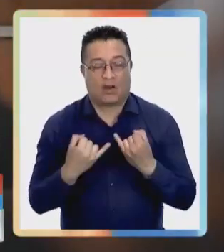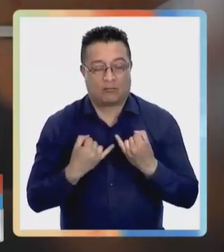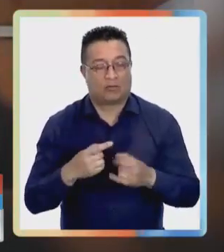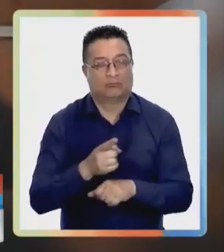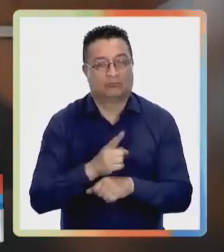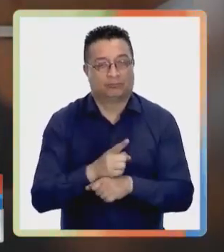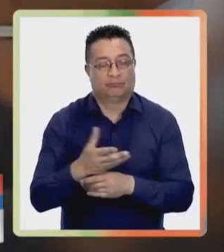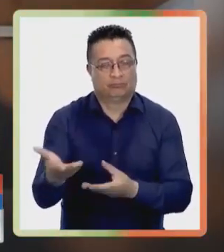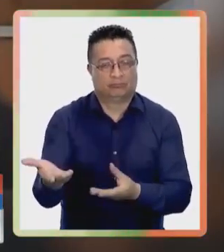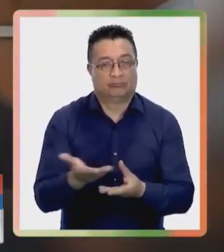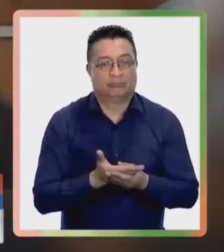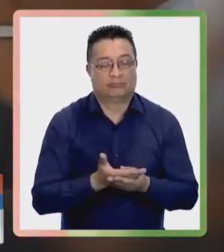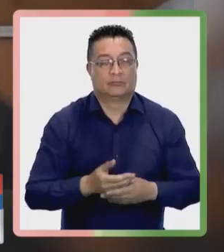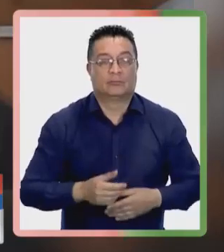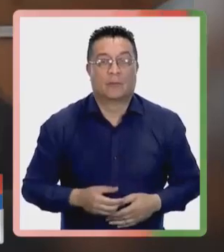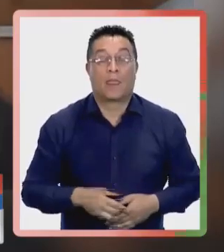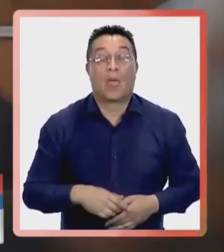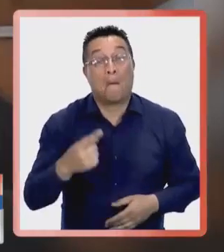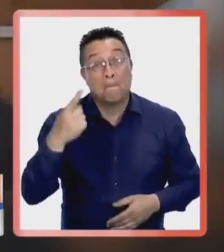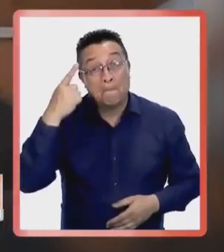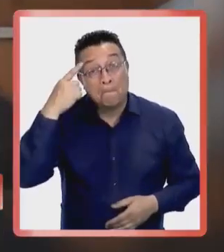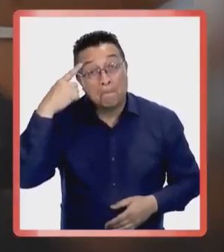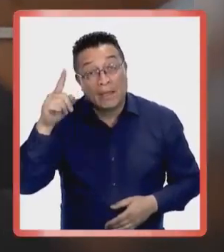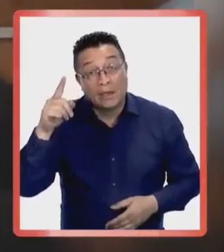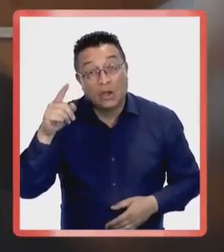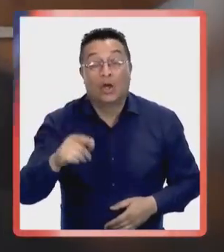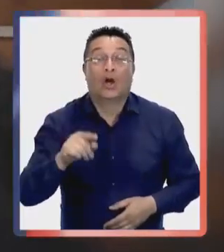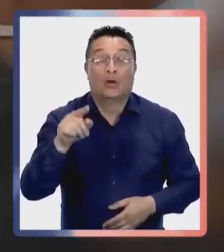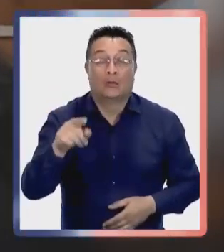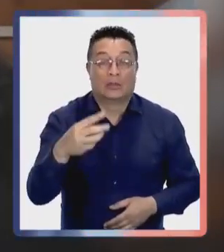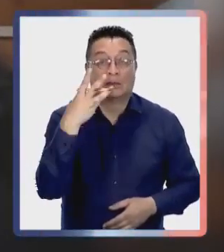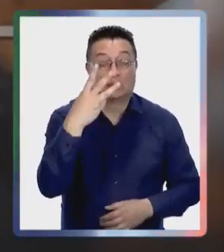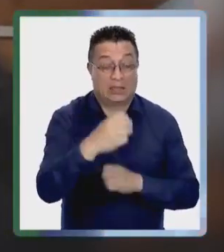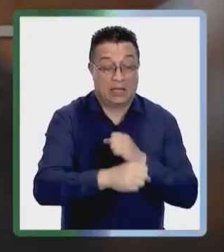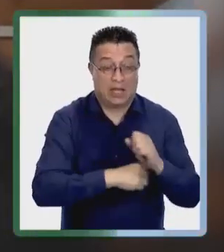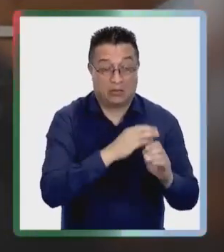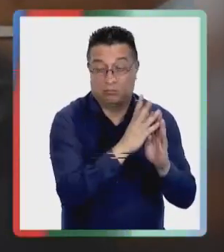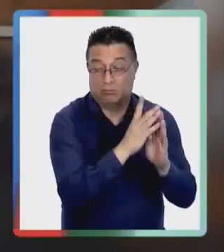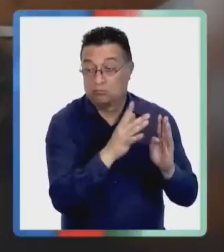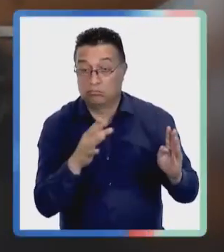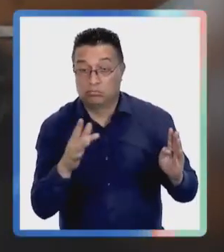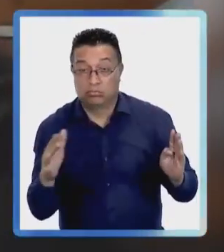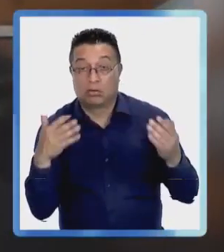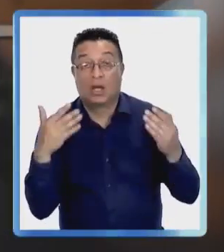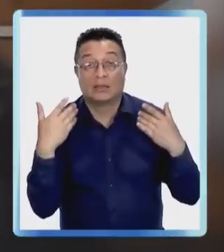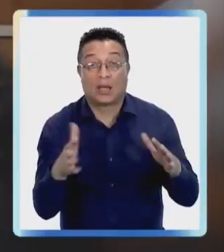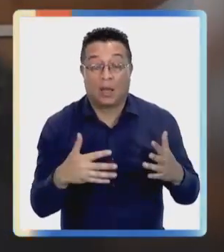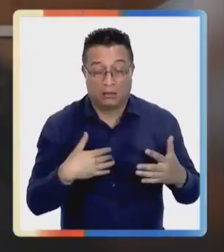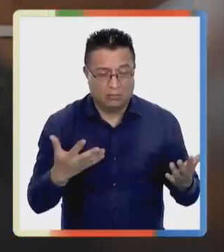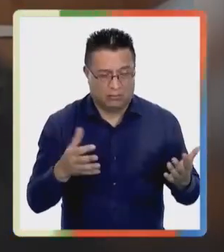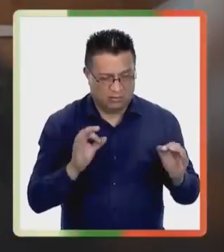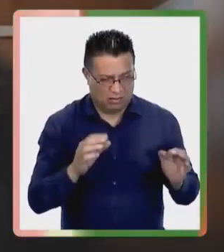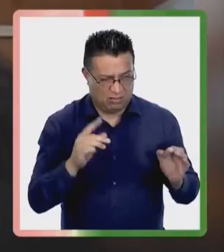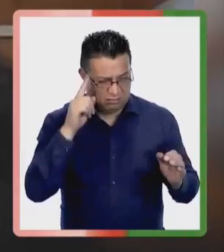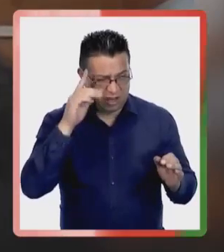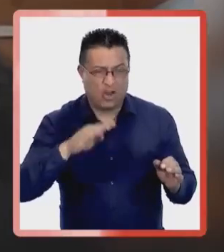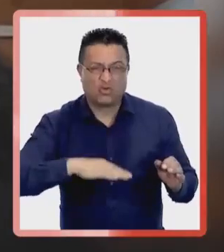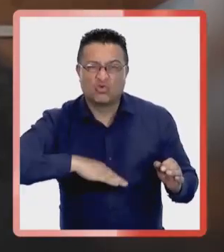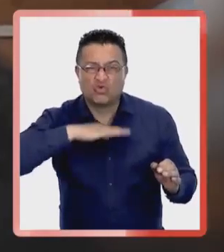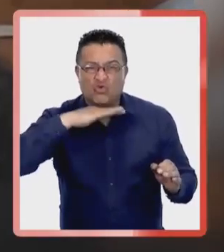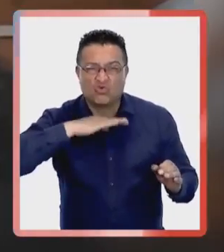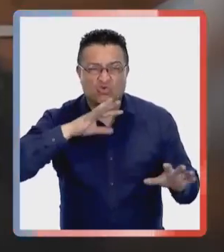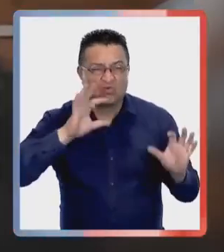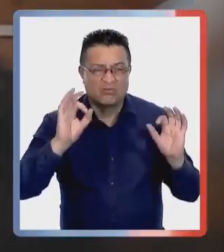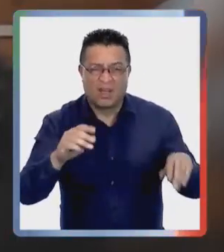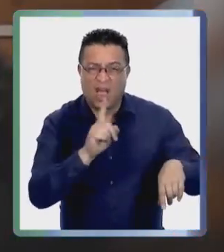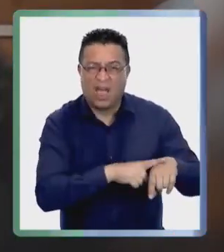querellantes tengamos la información a mano. Sin embargo, a los